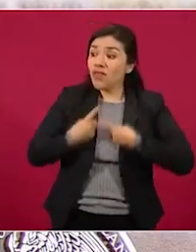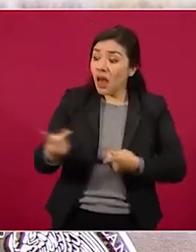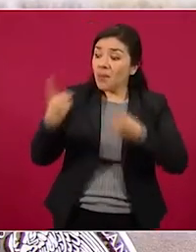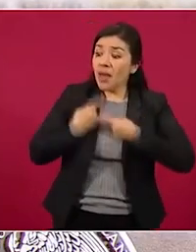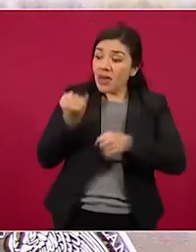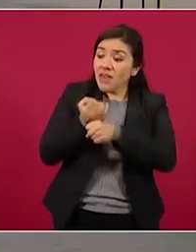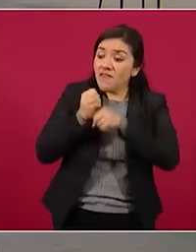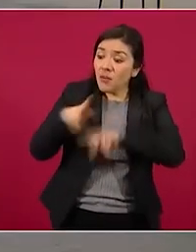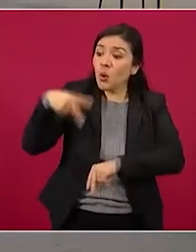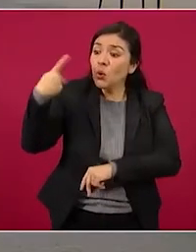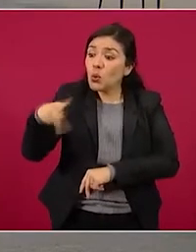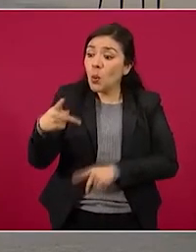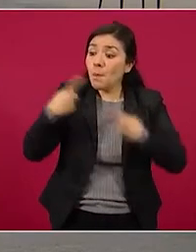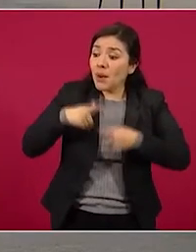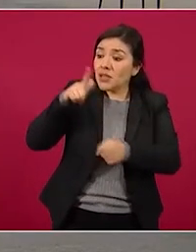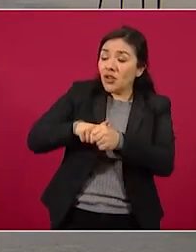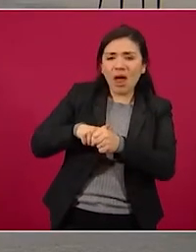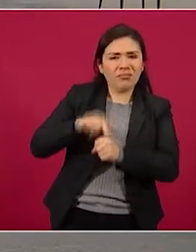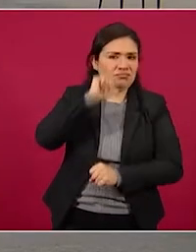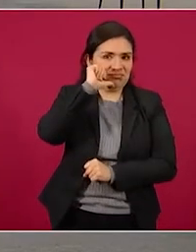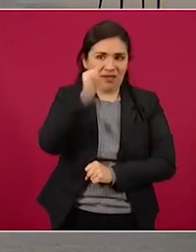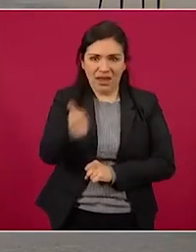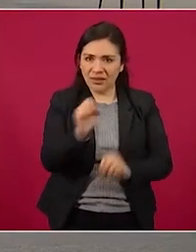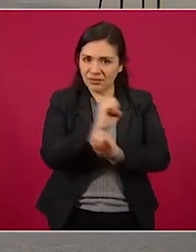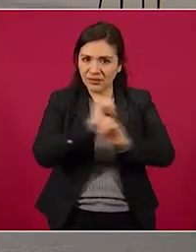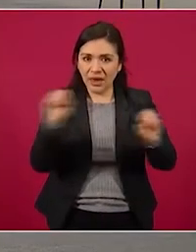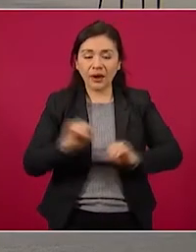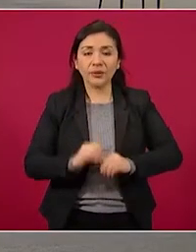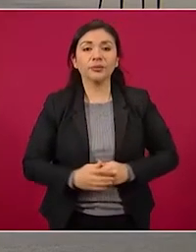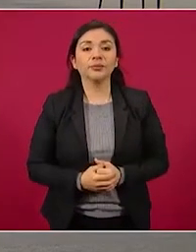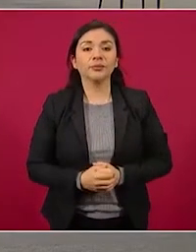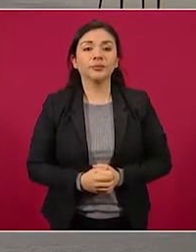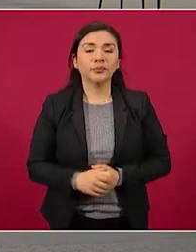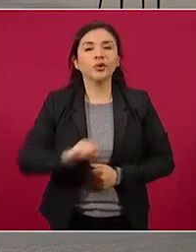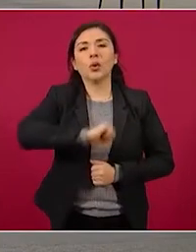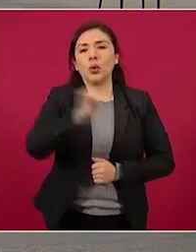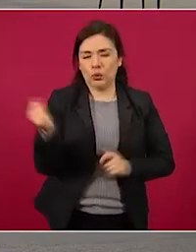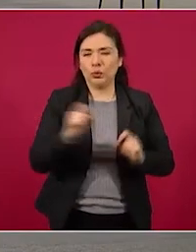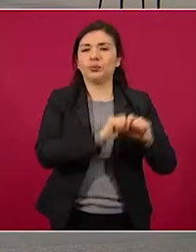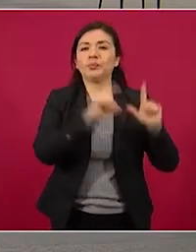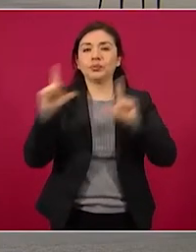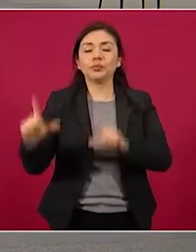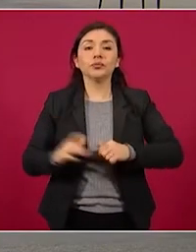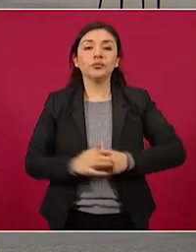fiscales ni personales. Siguiente, por favor.